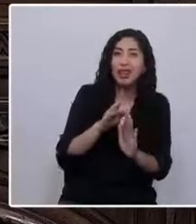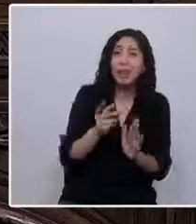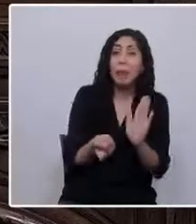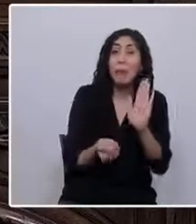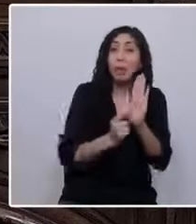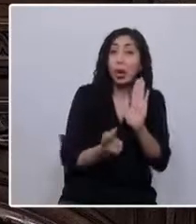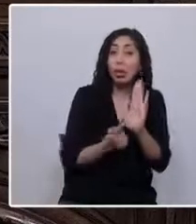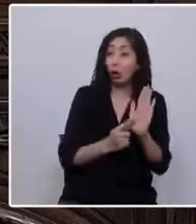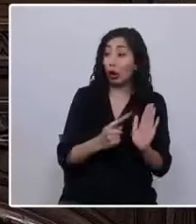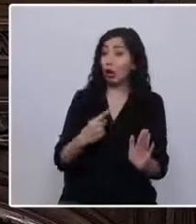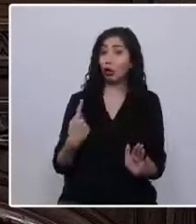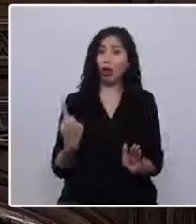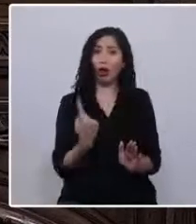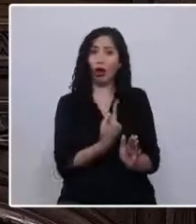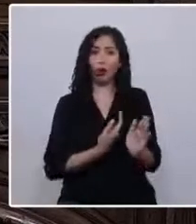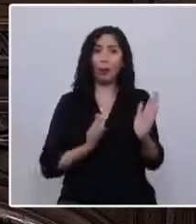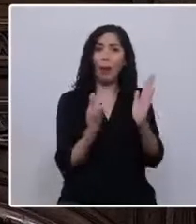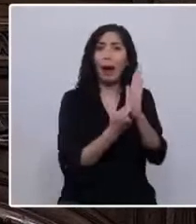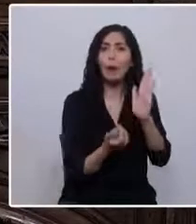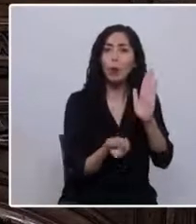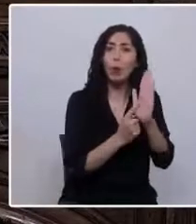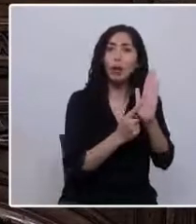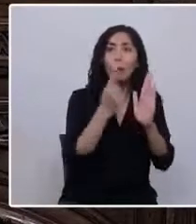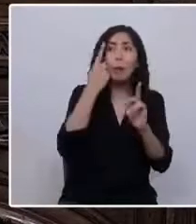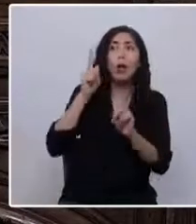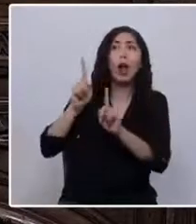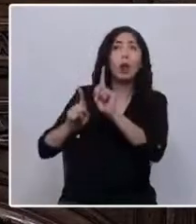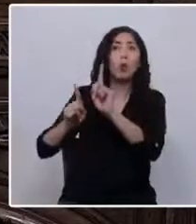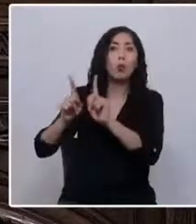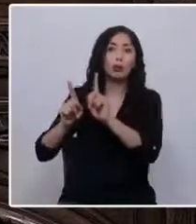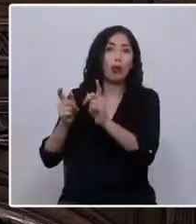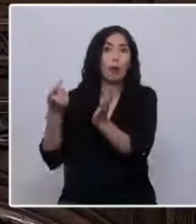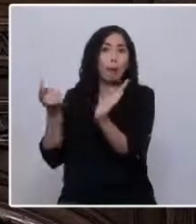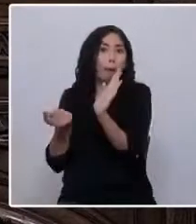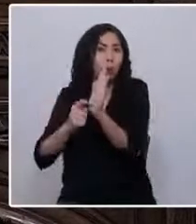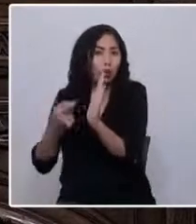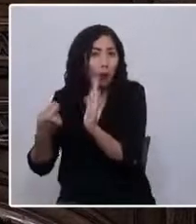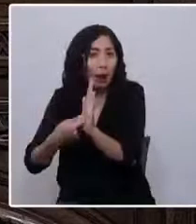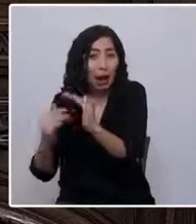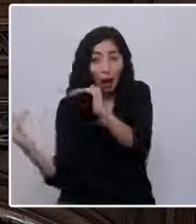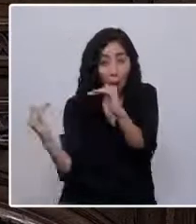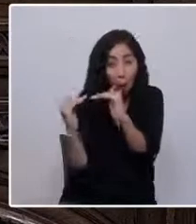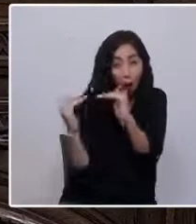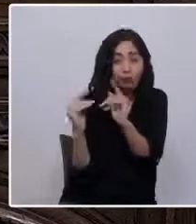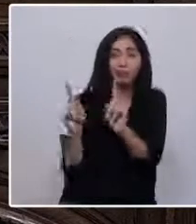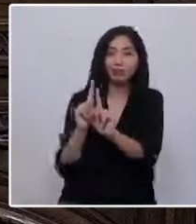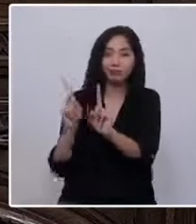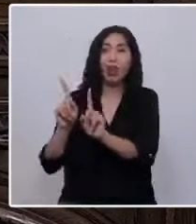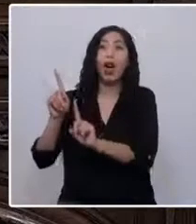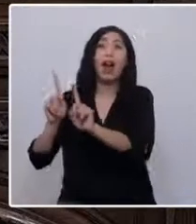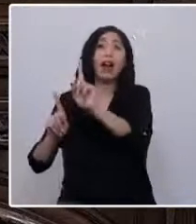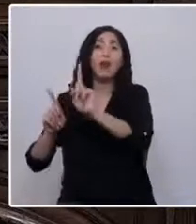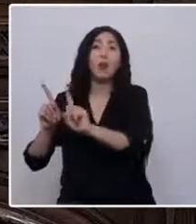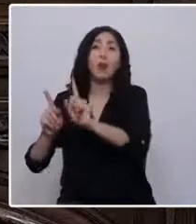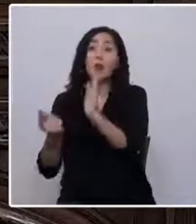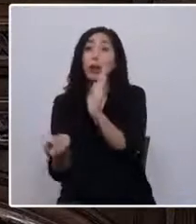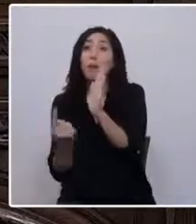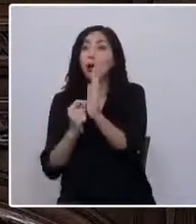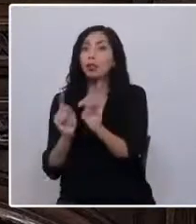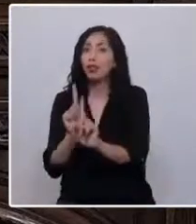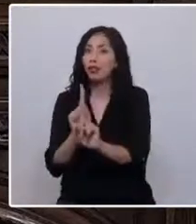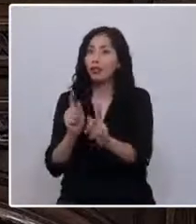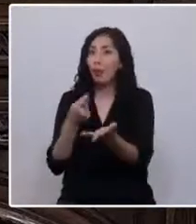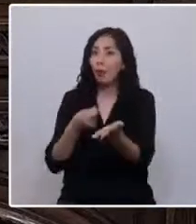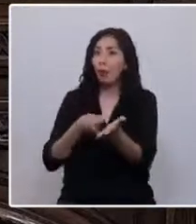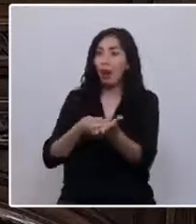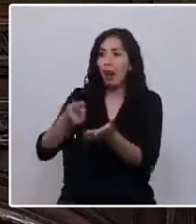pagar, pero que no todos pagan de manera equitativa? Porque algunos evaden sus impuestos y contribuciones y no les